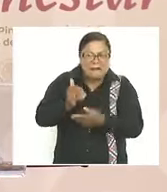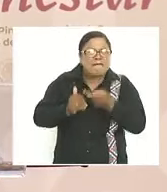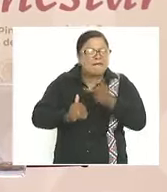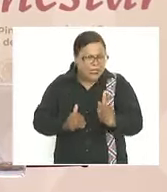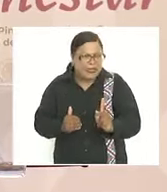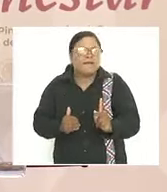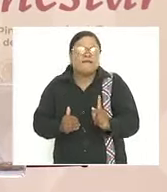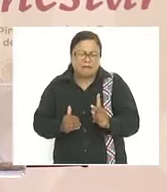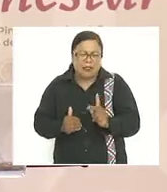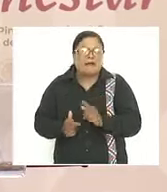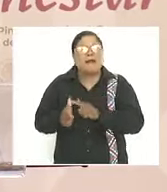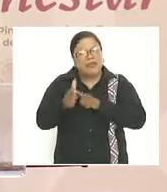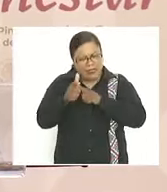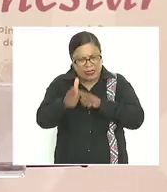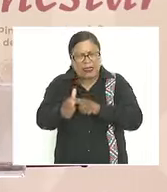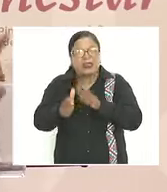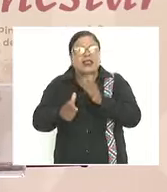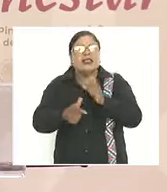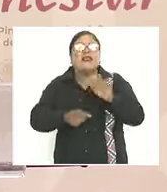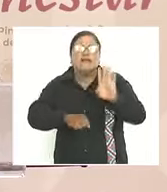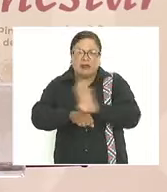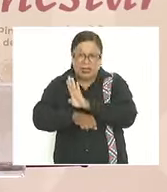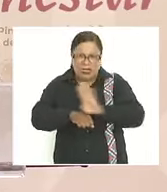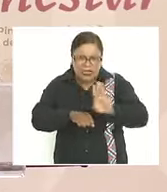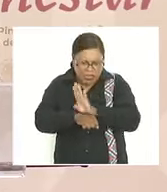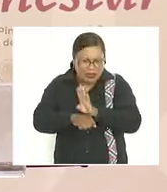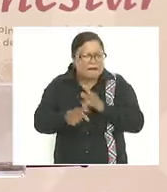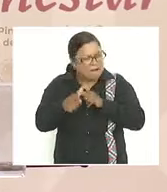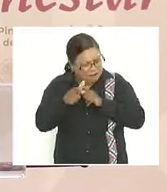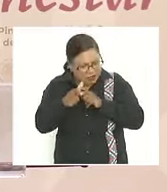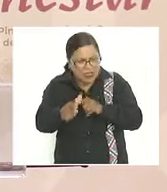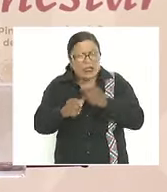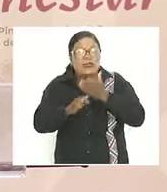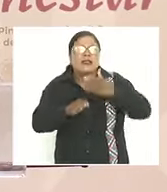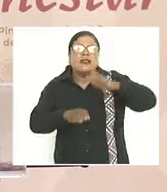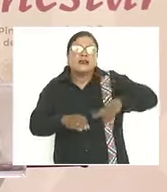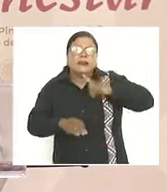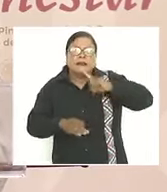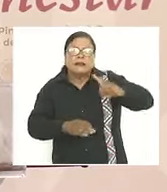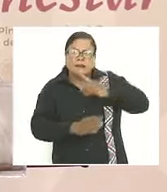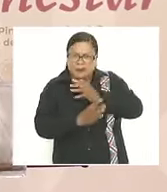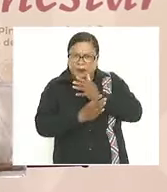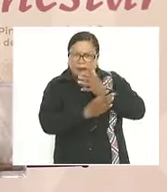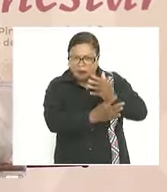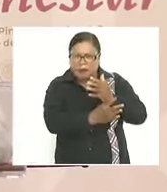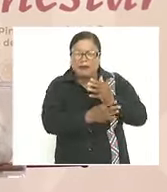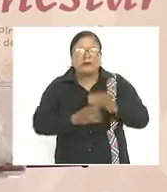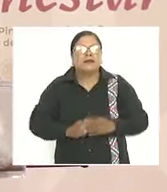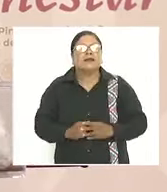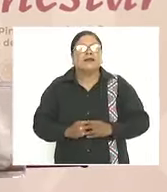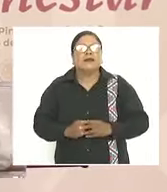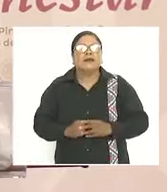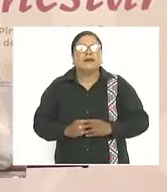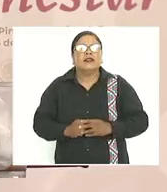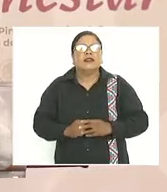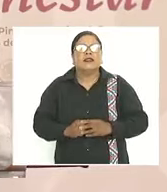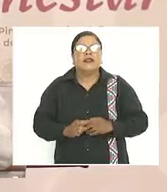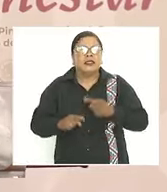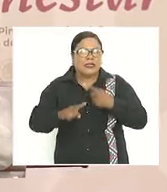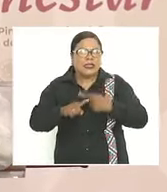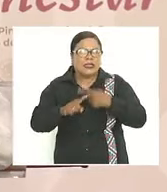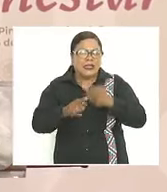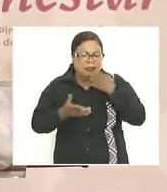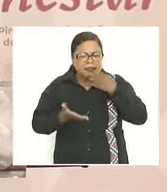el programa de bienestar lo que aquí mencionó tanto el compañero